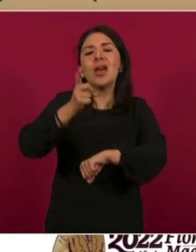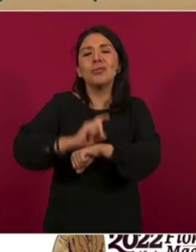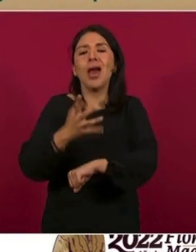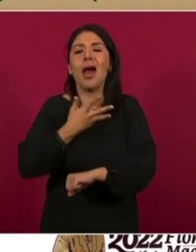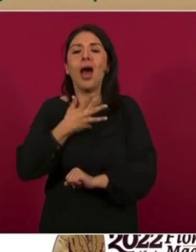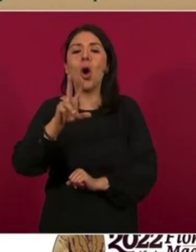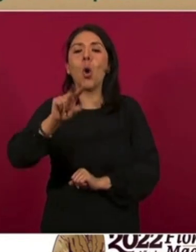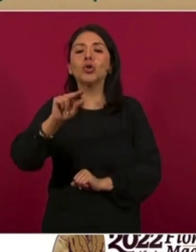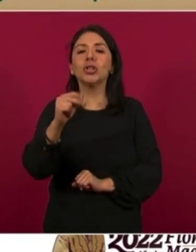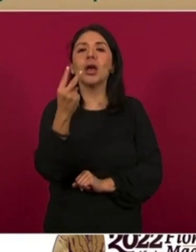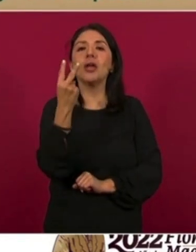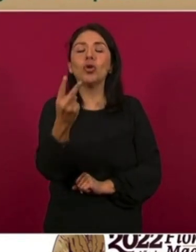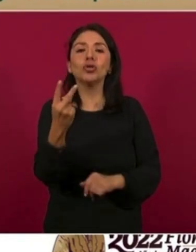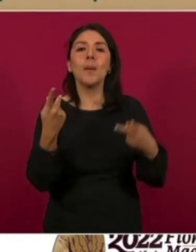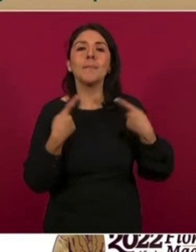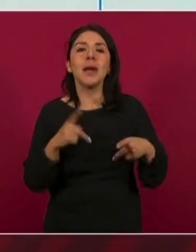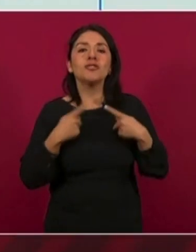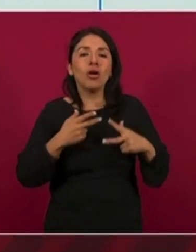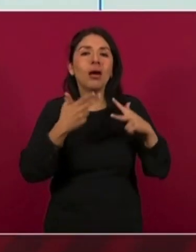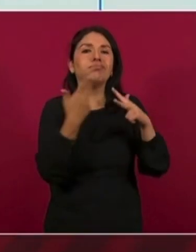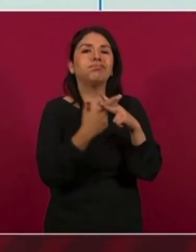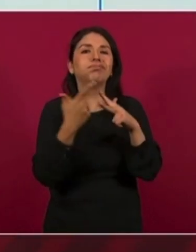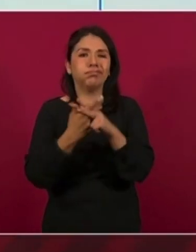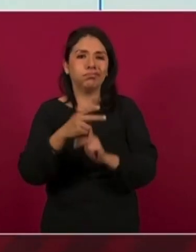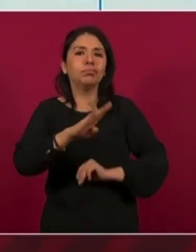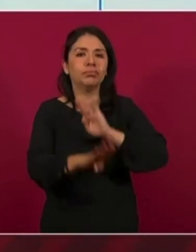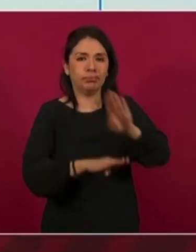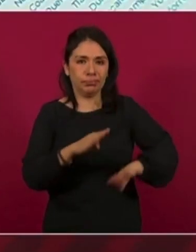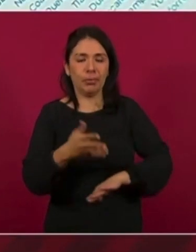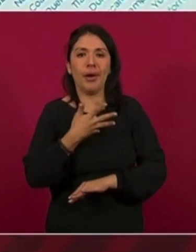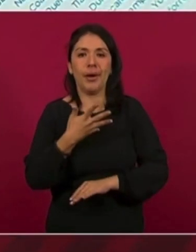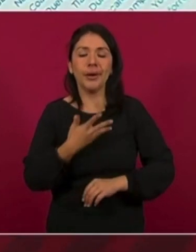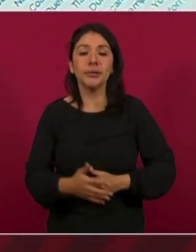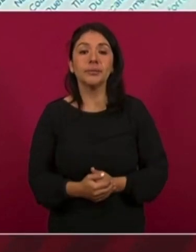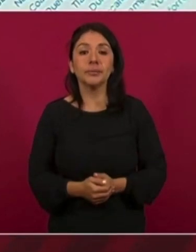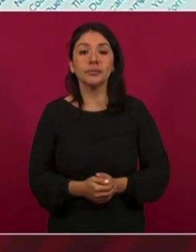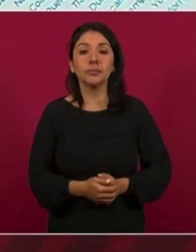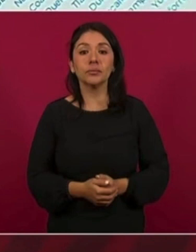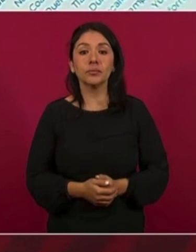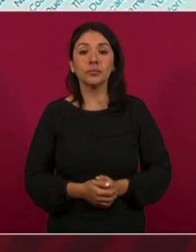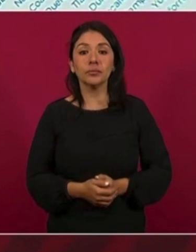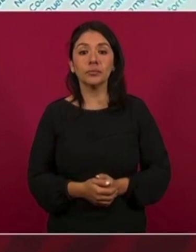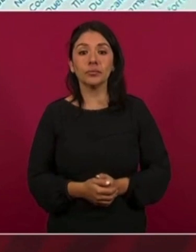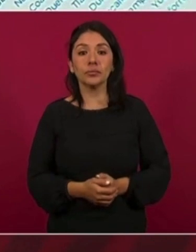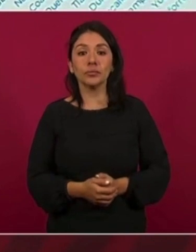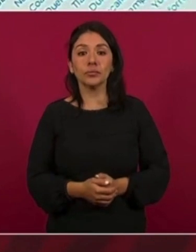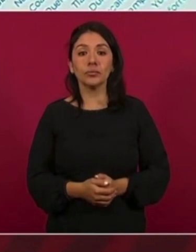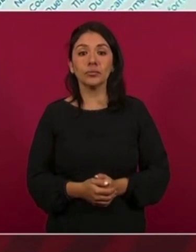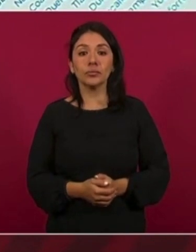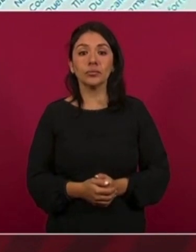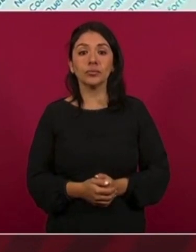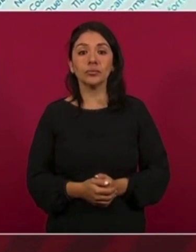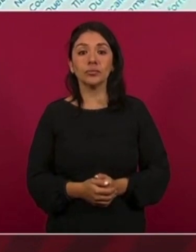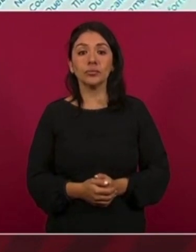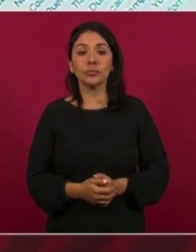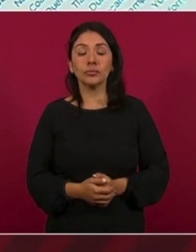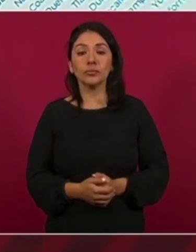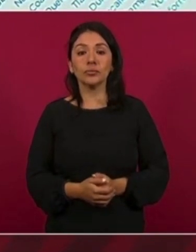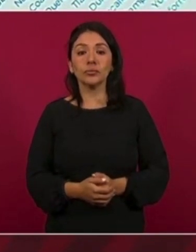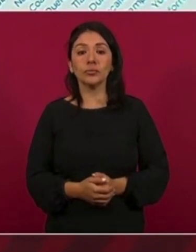82 víctimas de homicidios. Adelante. Esto es